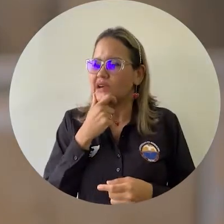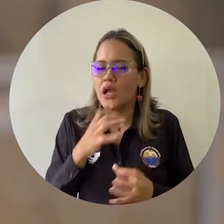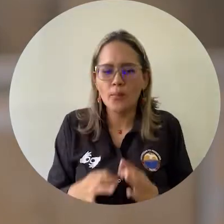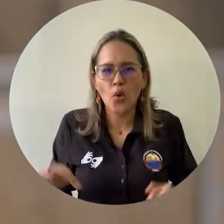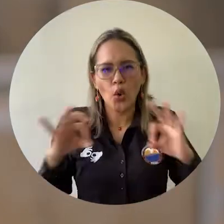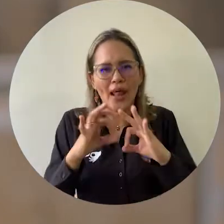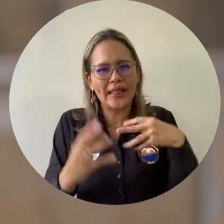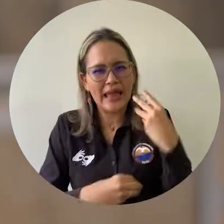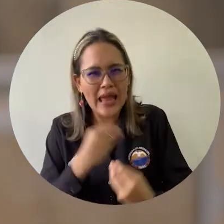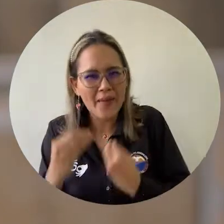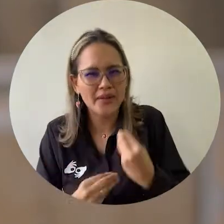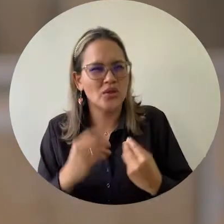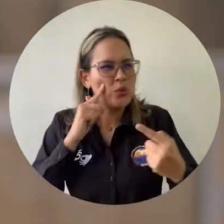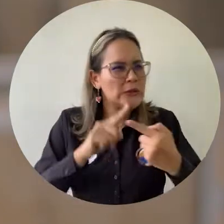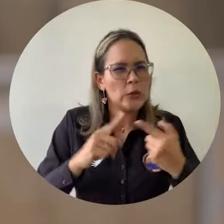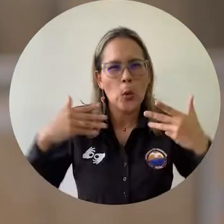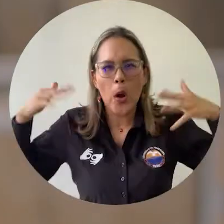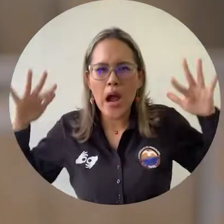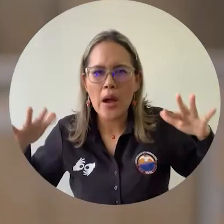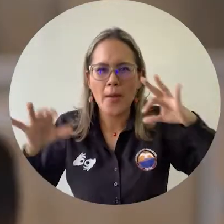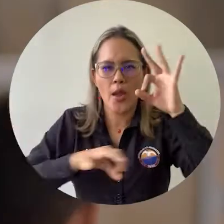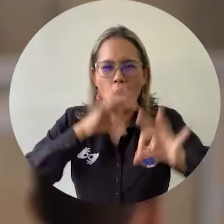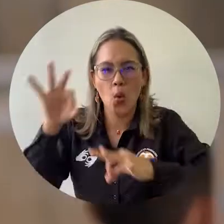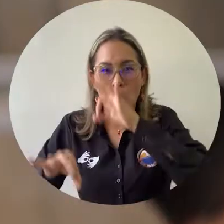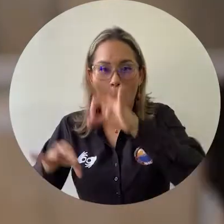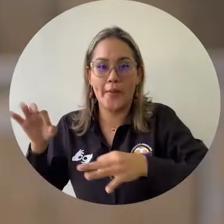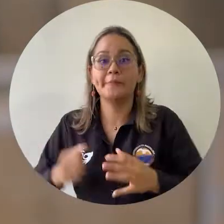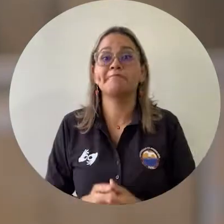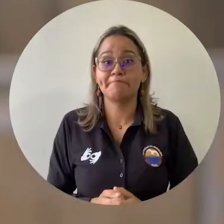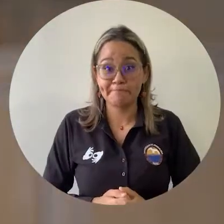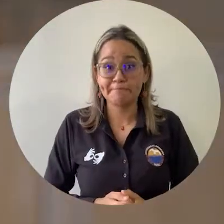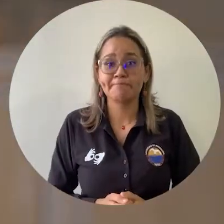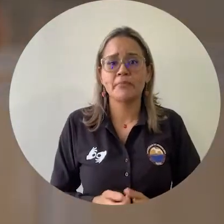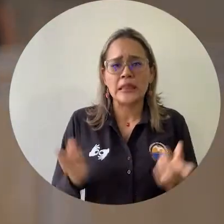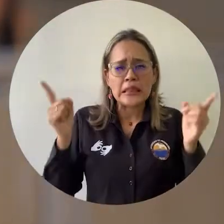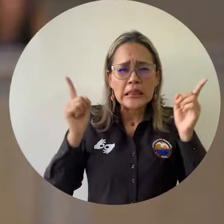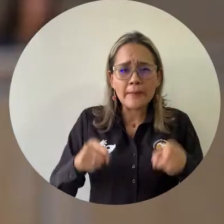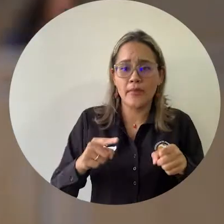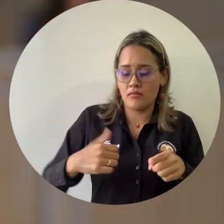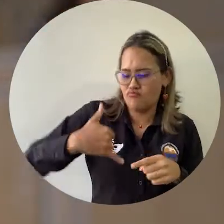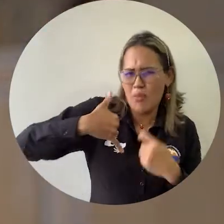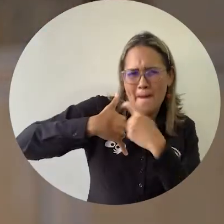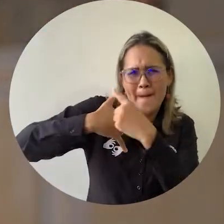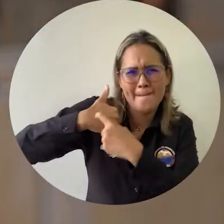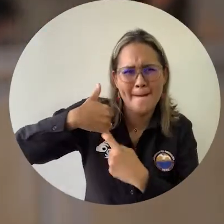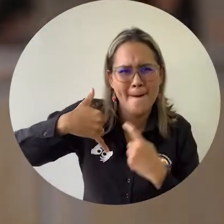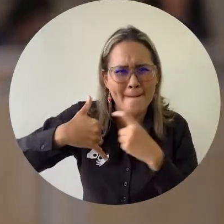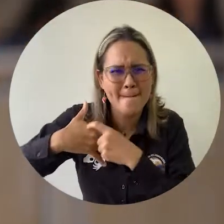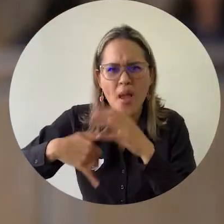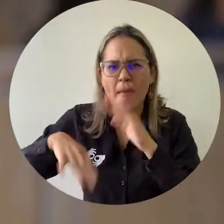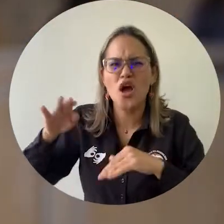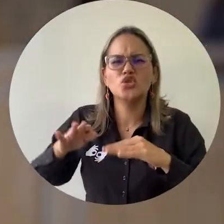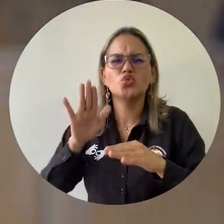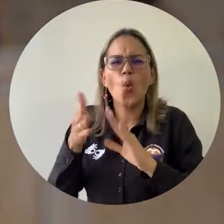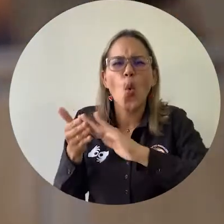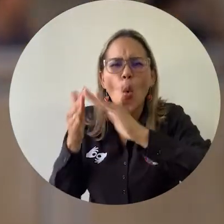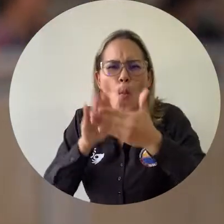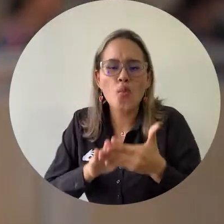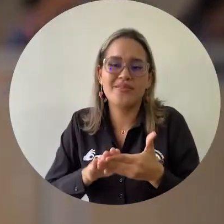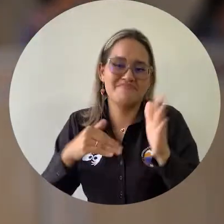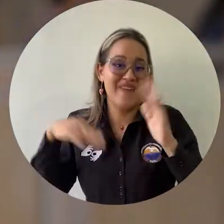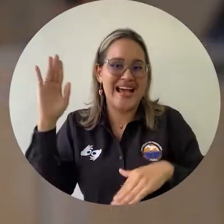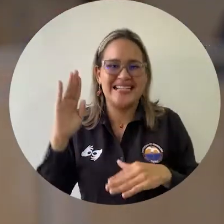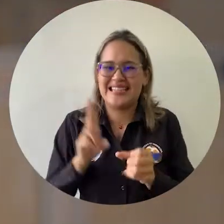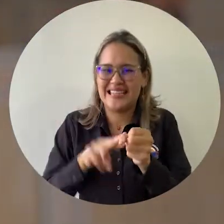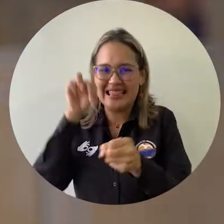preocupaciones y esas acciones que ellos quisieran ver reflejadas en la nueva Estrategia de Aves. Ir a ciertas regiones del país, a reunirnos con comunidades